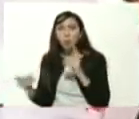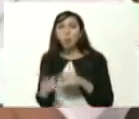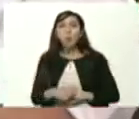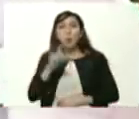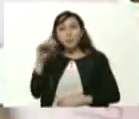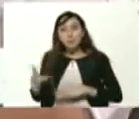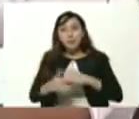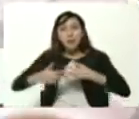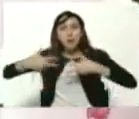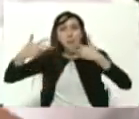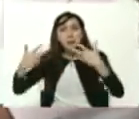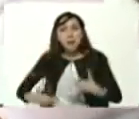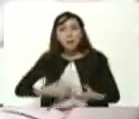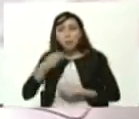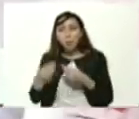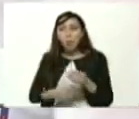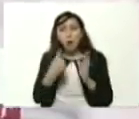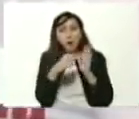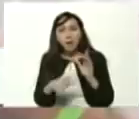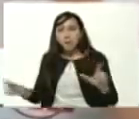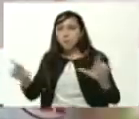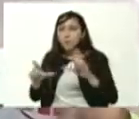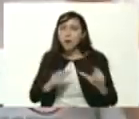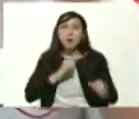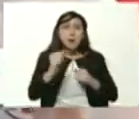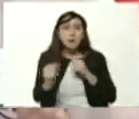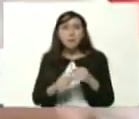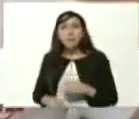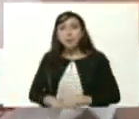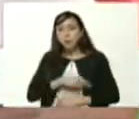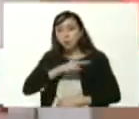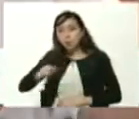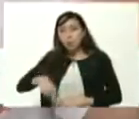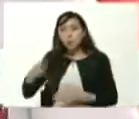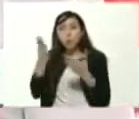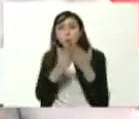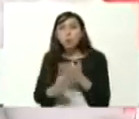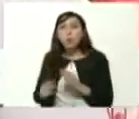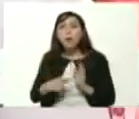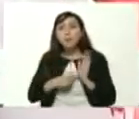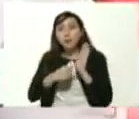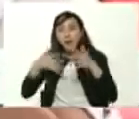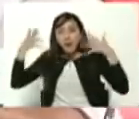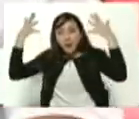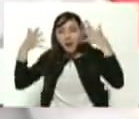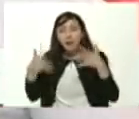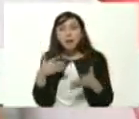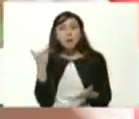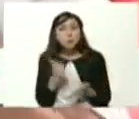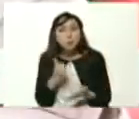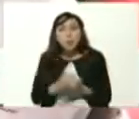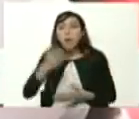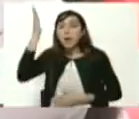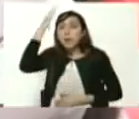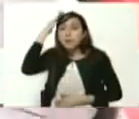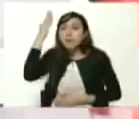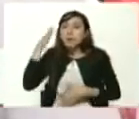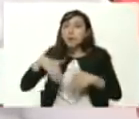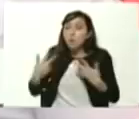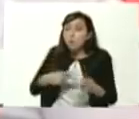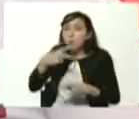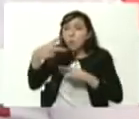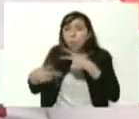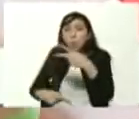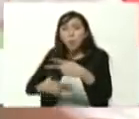redes sociales medios de información y comunicación para que todos nuestros estudiantes conozcan los pasos a seguir y sepan cuál es el proceso